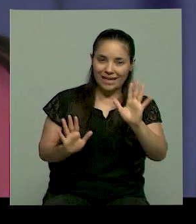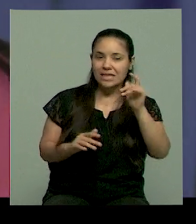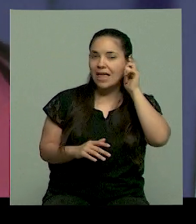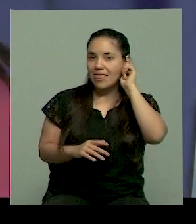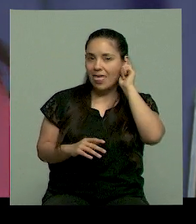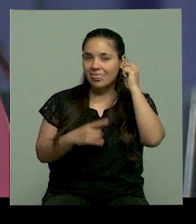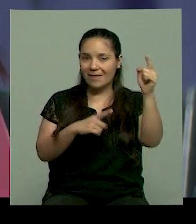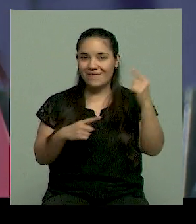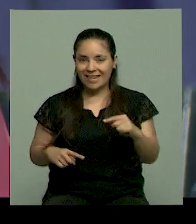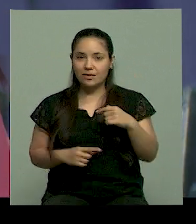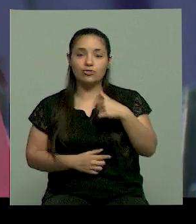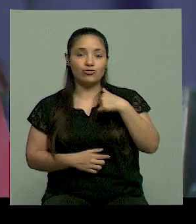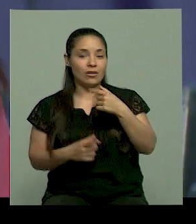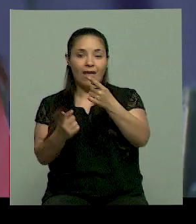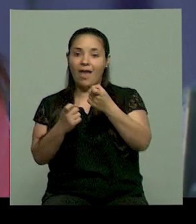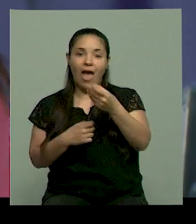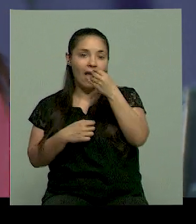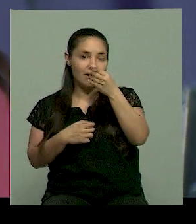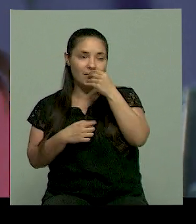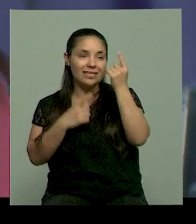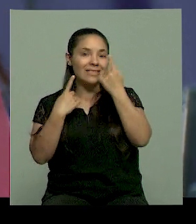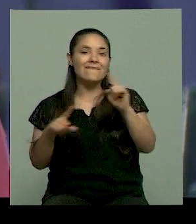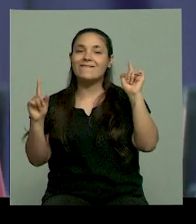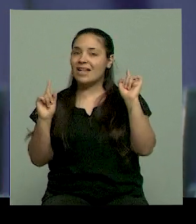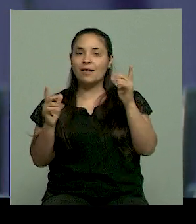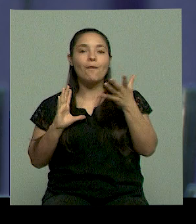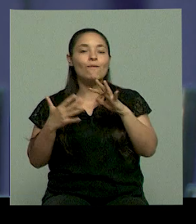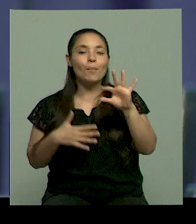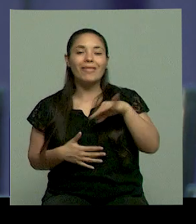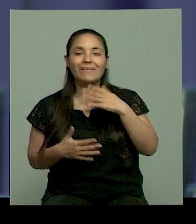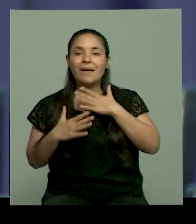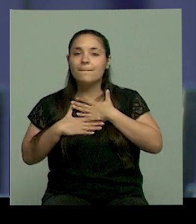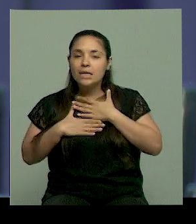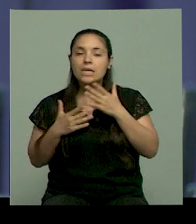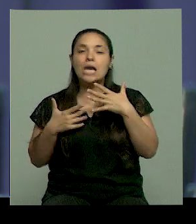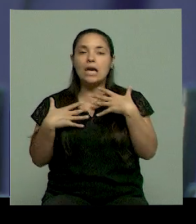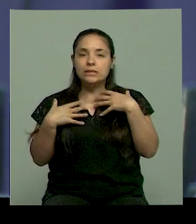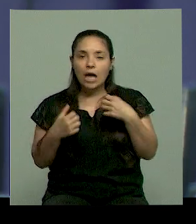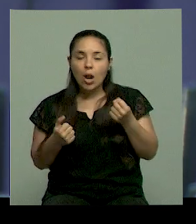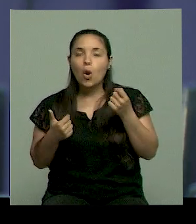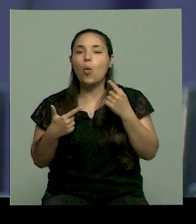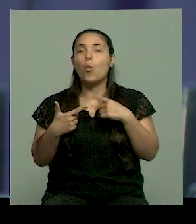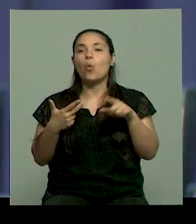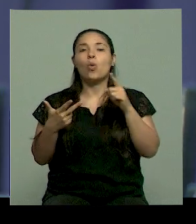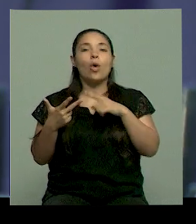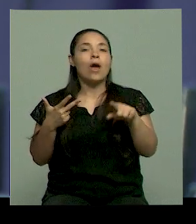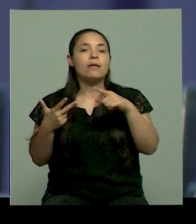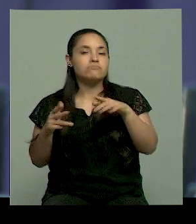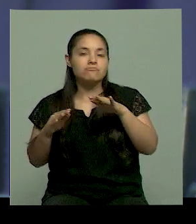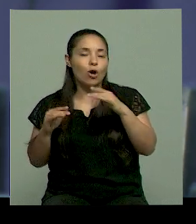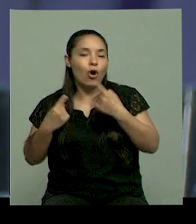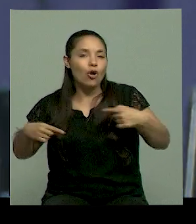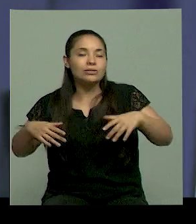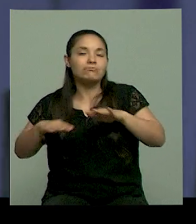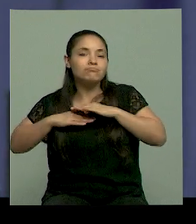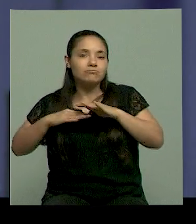necesidades nutricionales diferentes por mi estilo de vida, mi salud, mi actividad y demás,